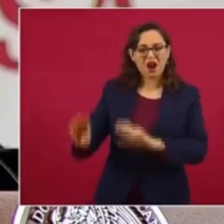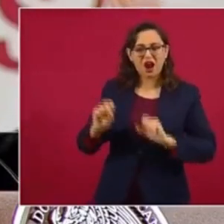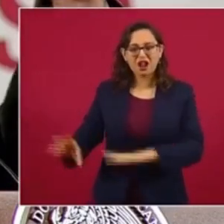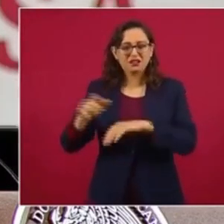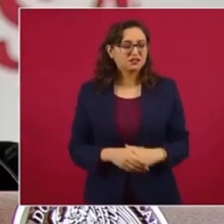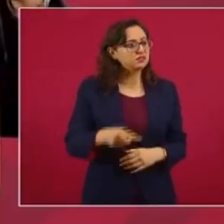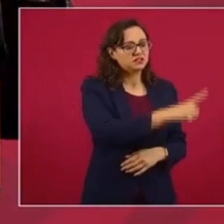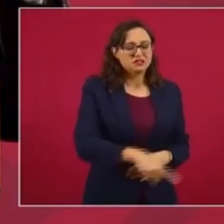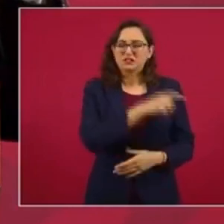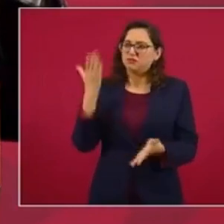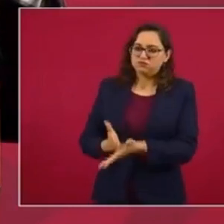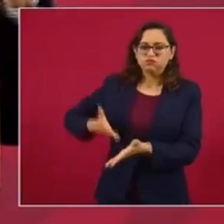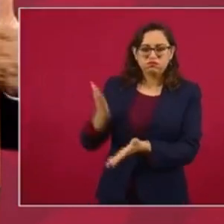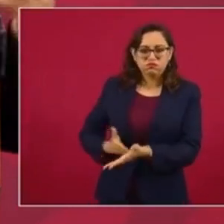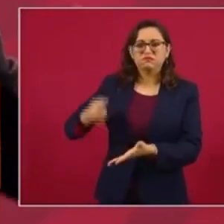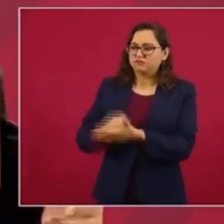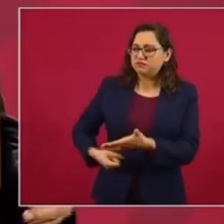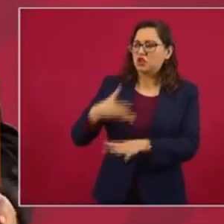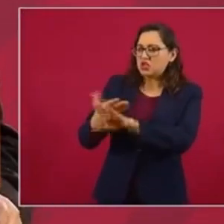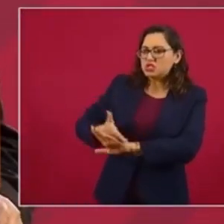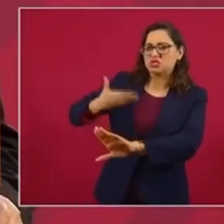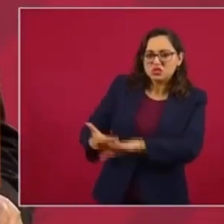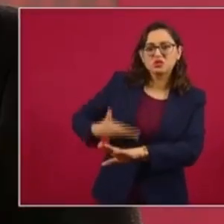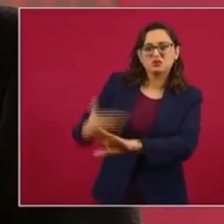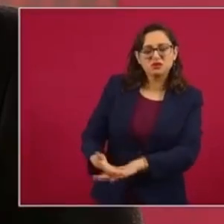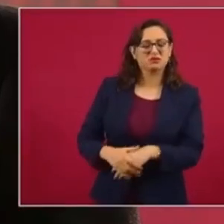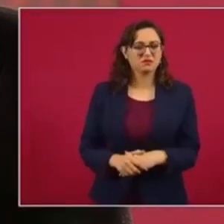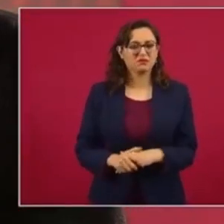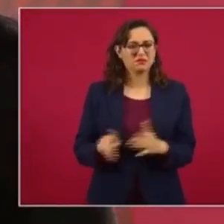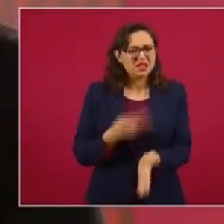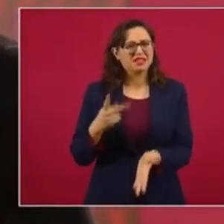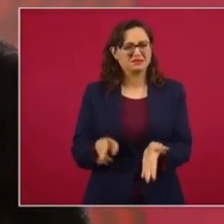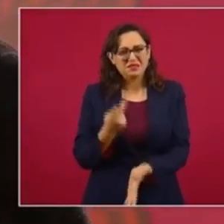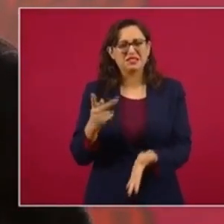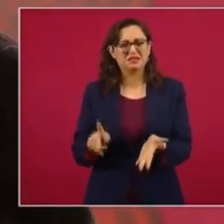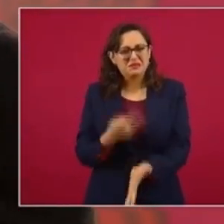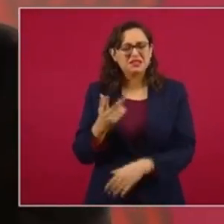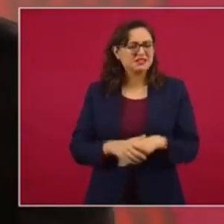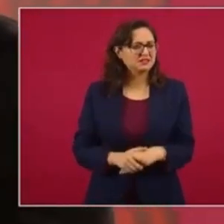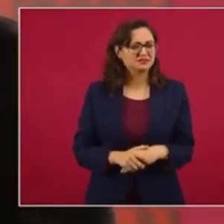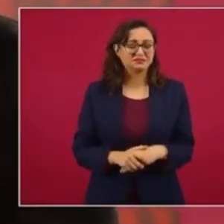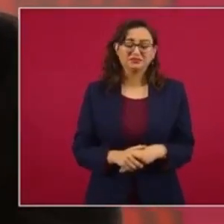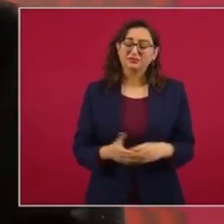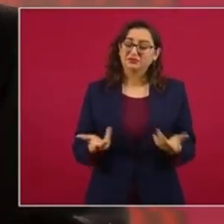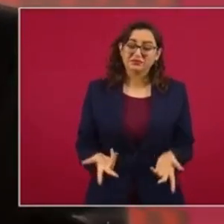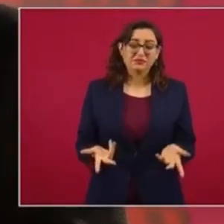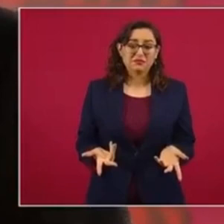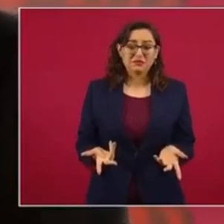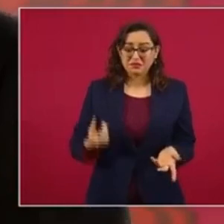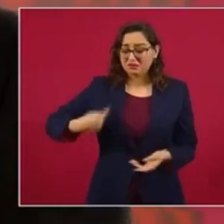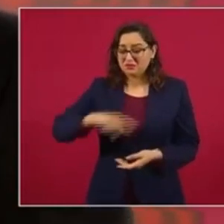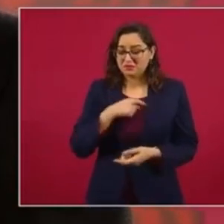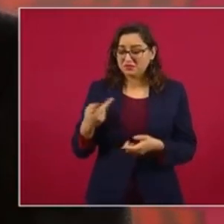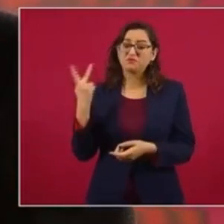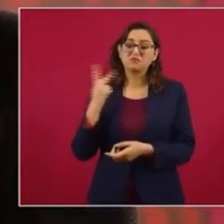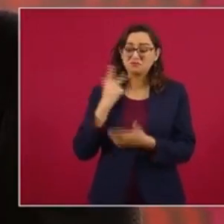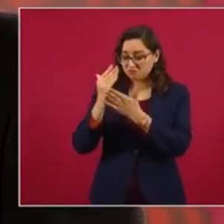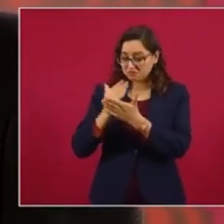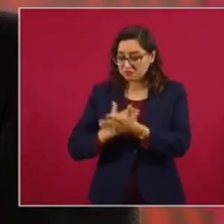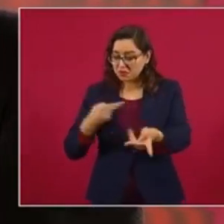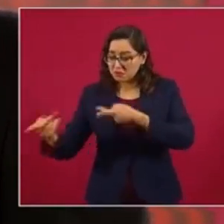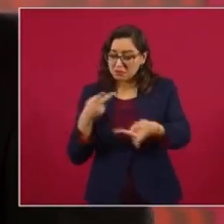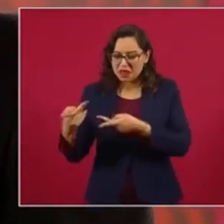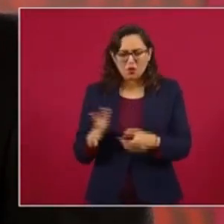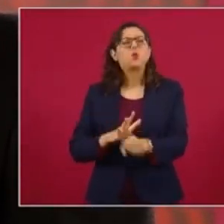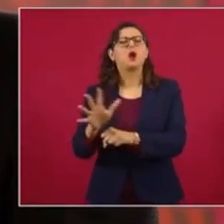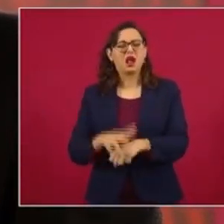dale y dale y dale, en contra de la política que estamos llevando a cabo. ¿Y cuál es la política que estamos llevando a cabo? ¿En qué se